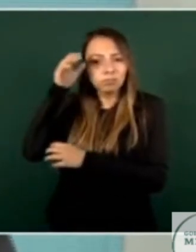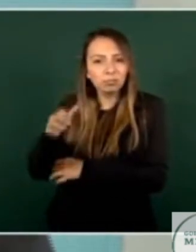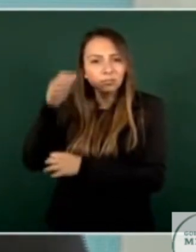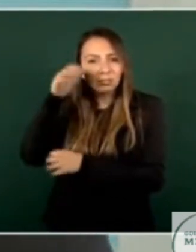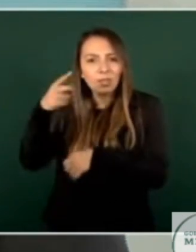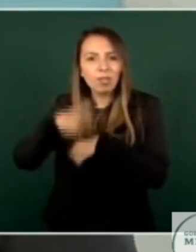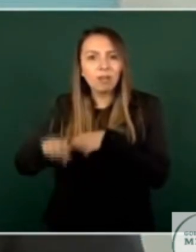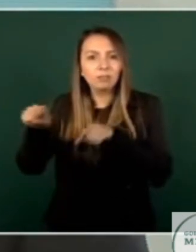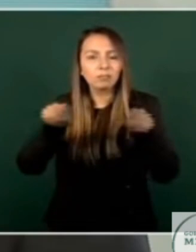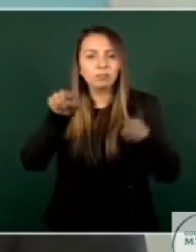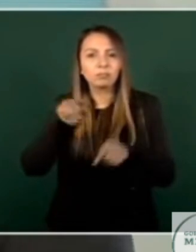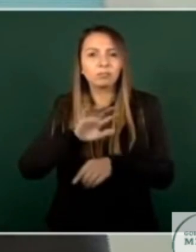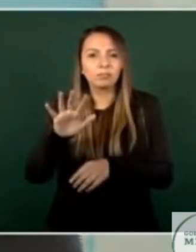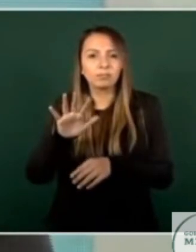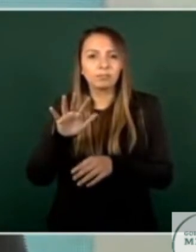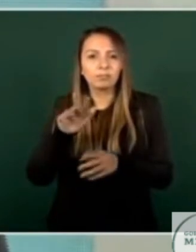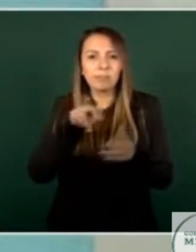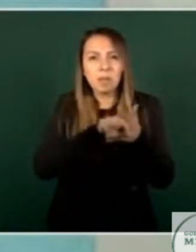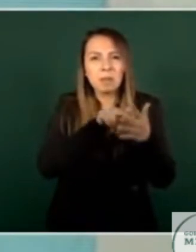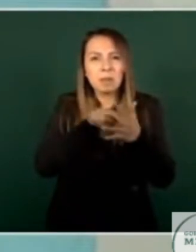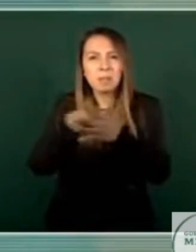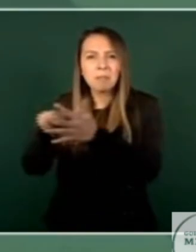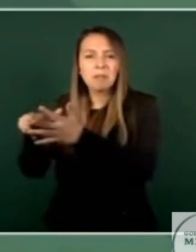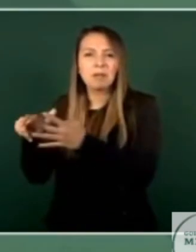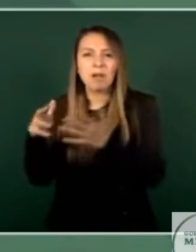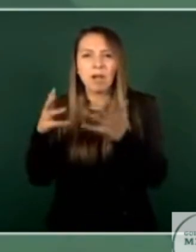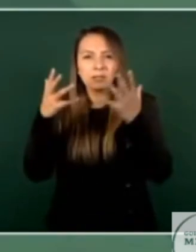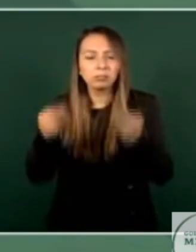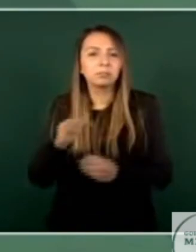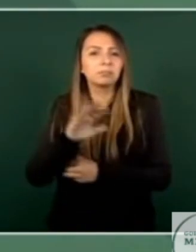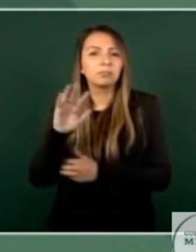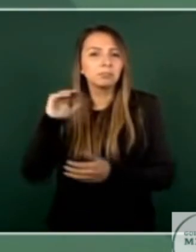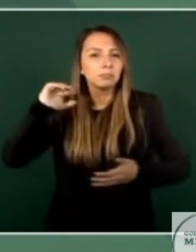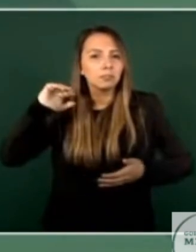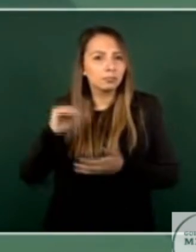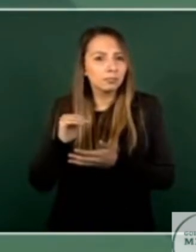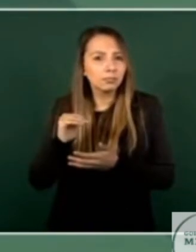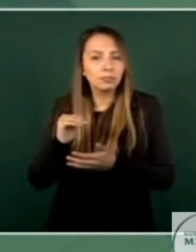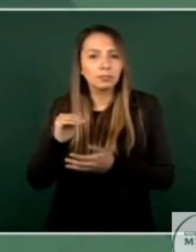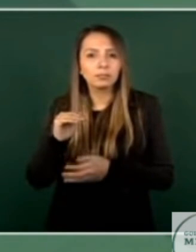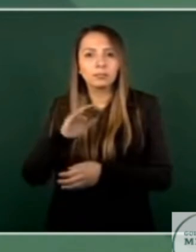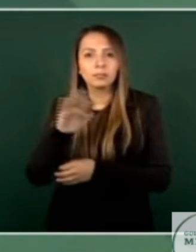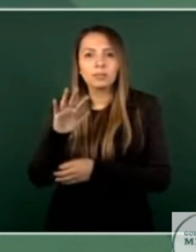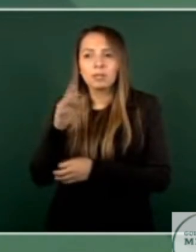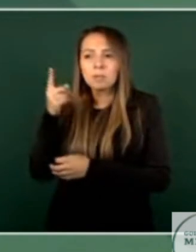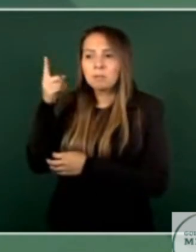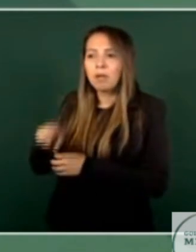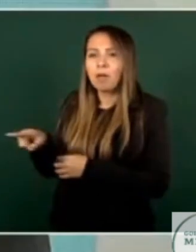no hay masacres no se ordena desaparecer a nadie